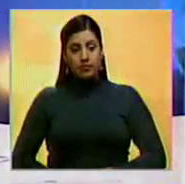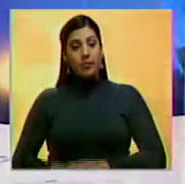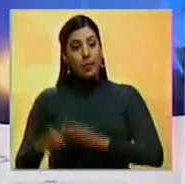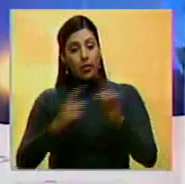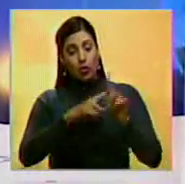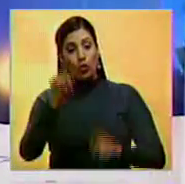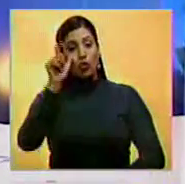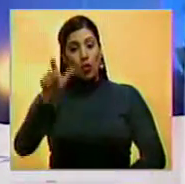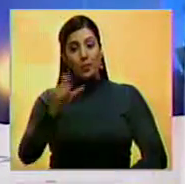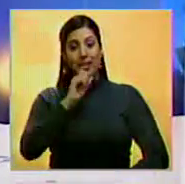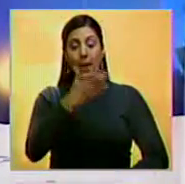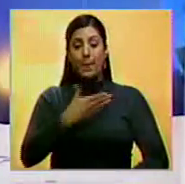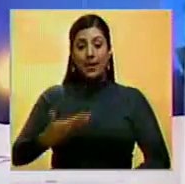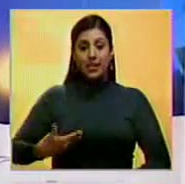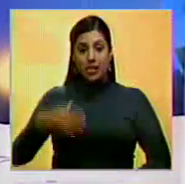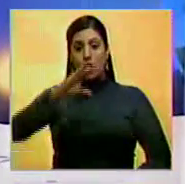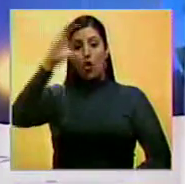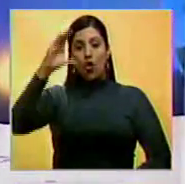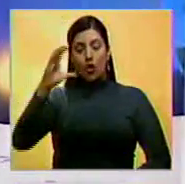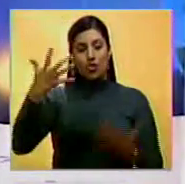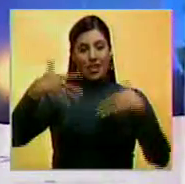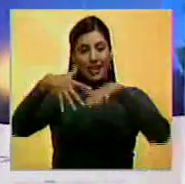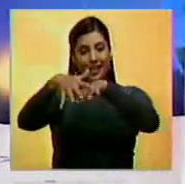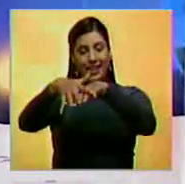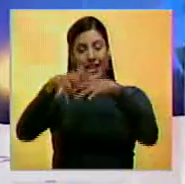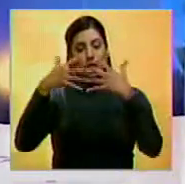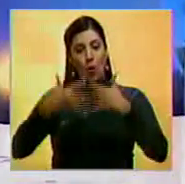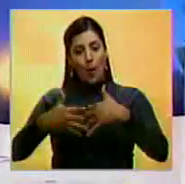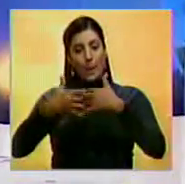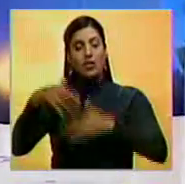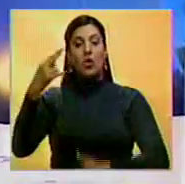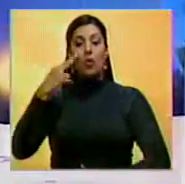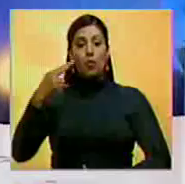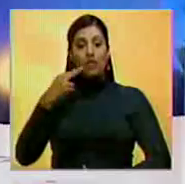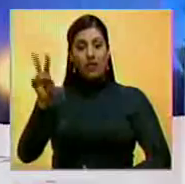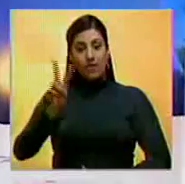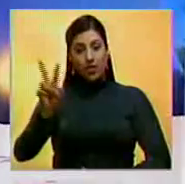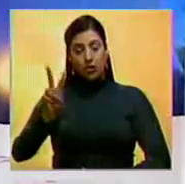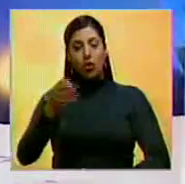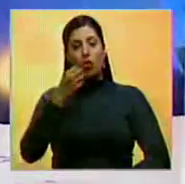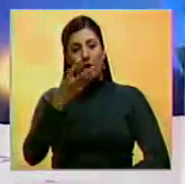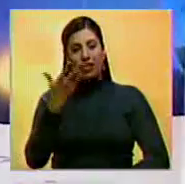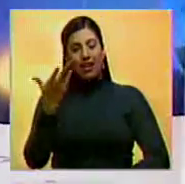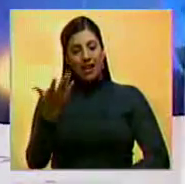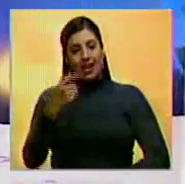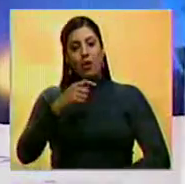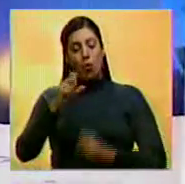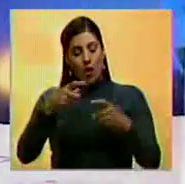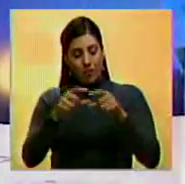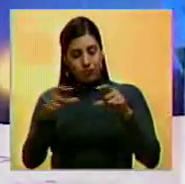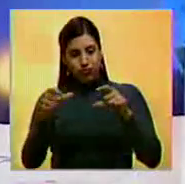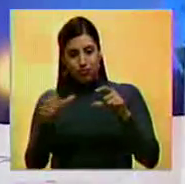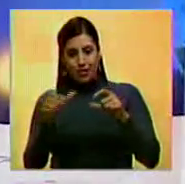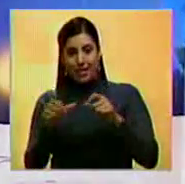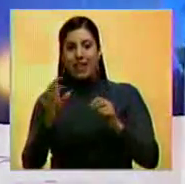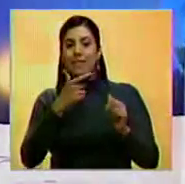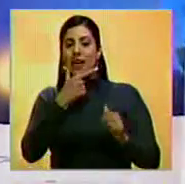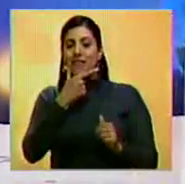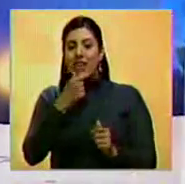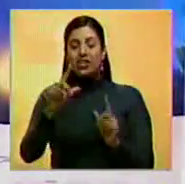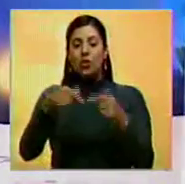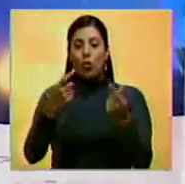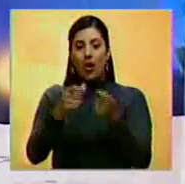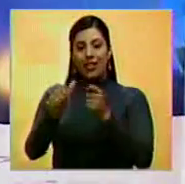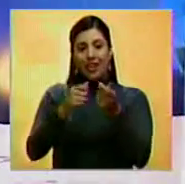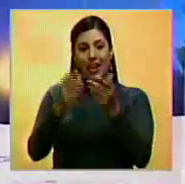Gerson Hernández, presidente del Consejo de Integración Empresarial Bolivariano de Venezuela, asegura que la emisión de los nuevos billetes facilitará el manejo de